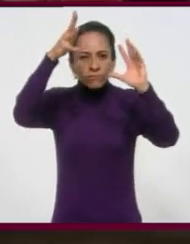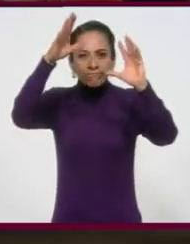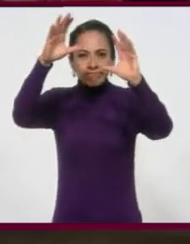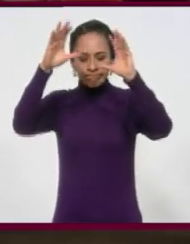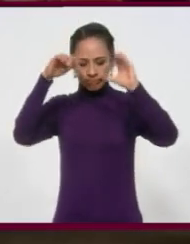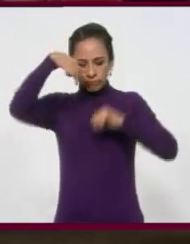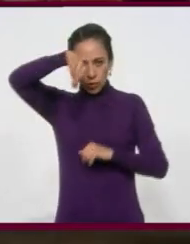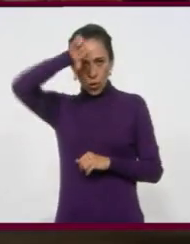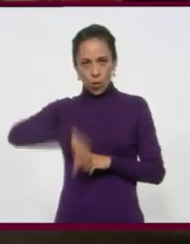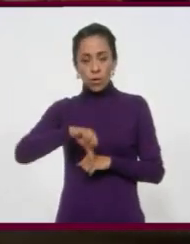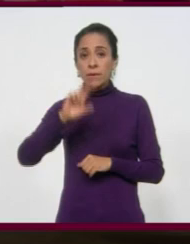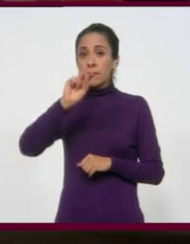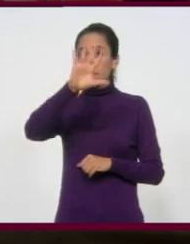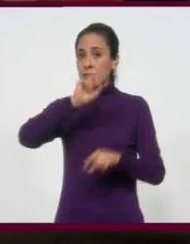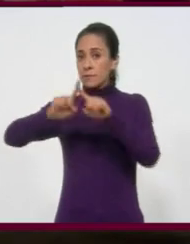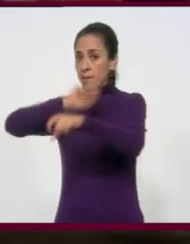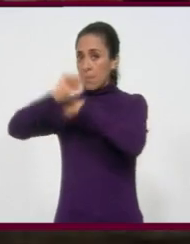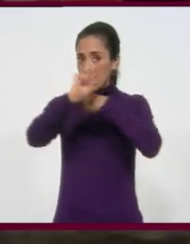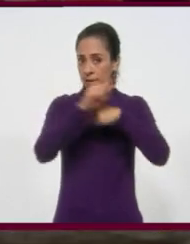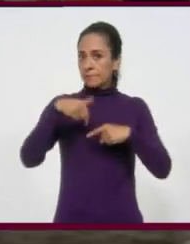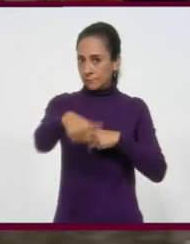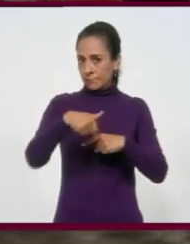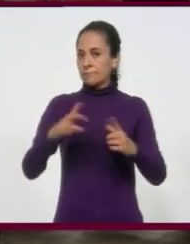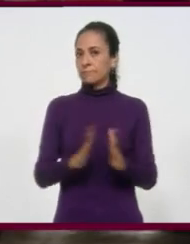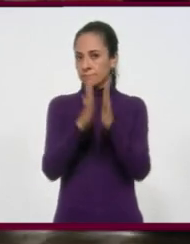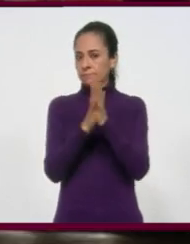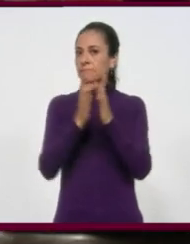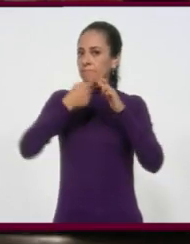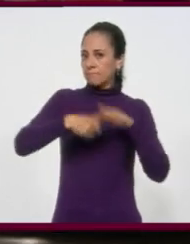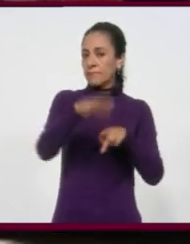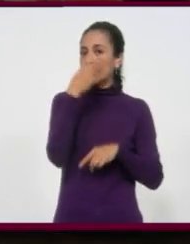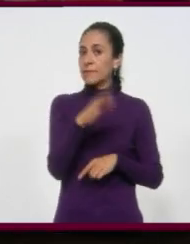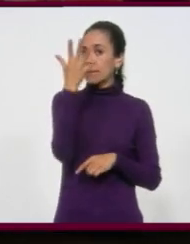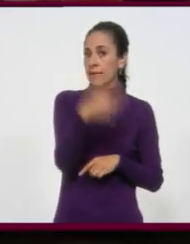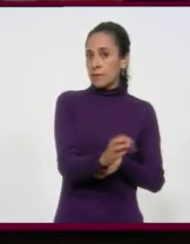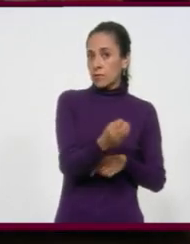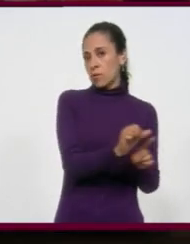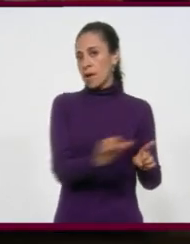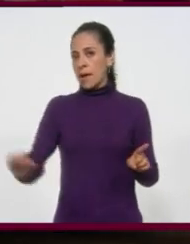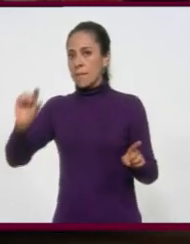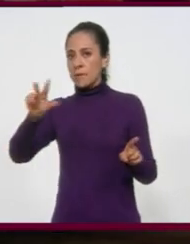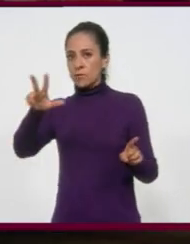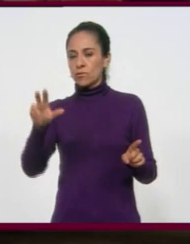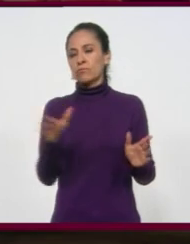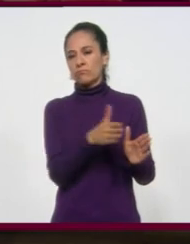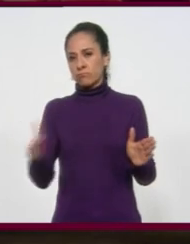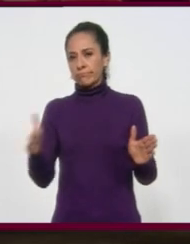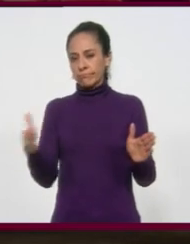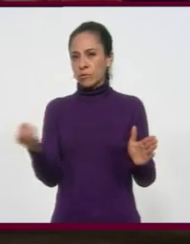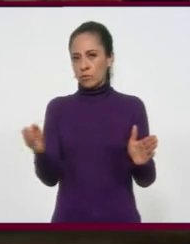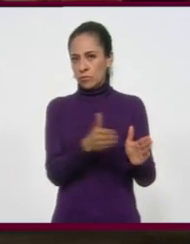35 países participarán en estos días, empezando la fiesta desde el 10 de octubre hasta el día 28 del mismo mes.